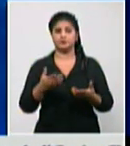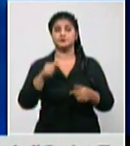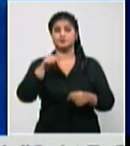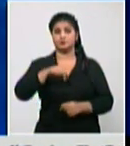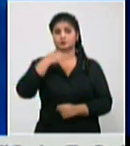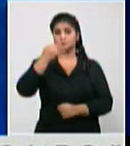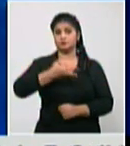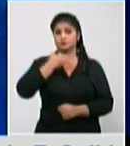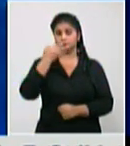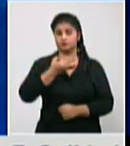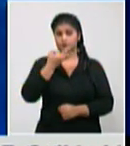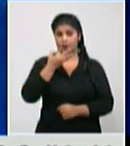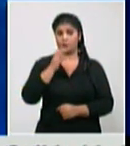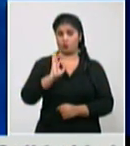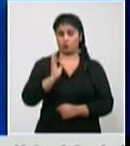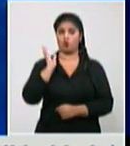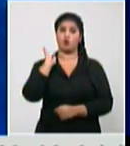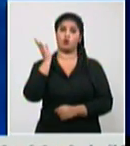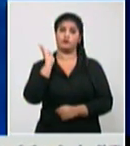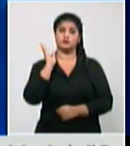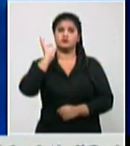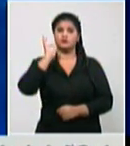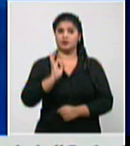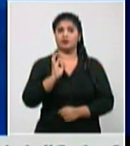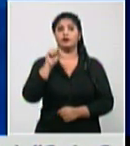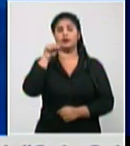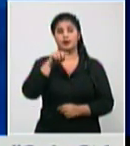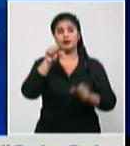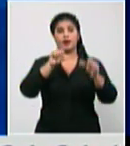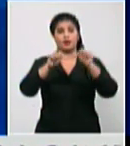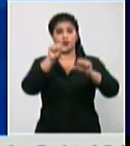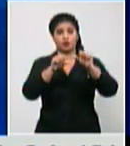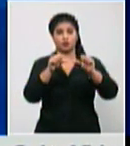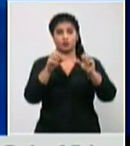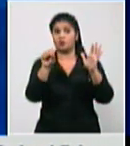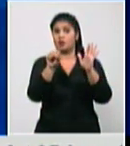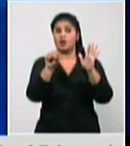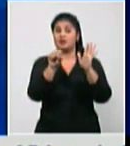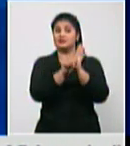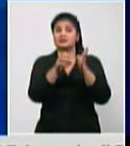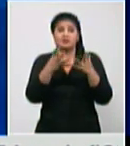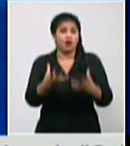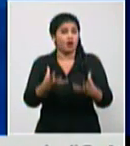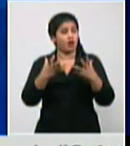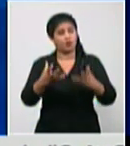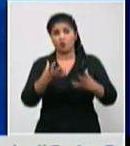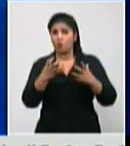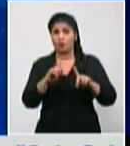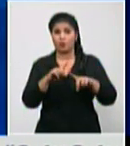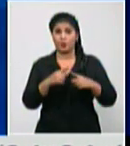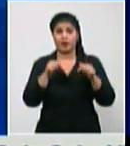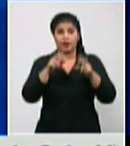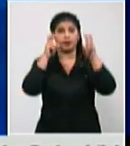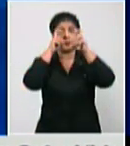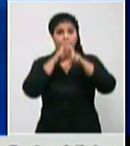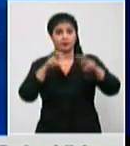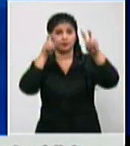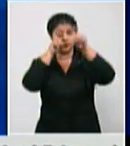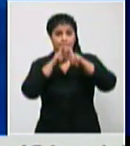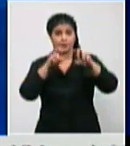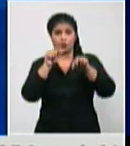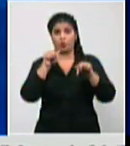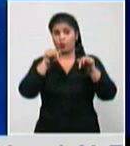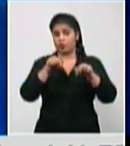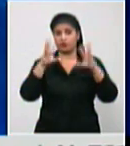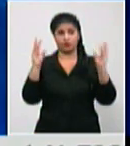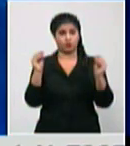que abarrotaron los laboratorios el número de casos ya hoy vamos por 18 laboratorios ya las